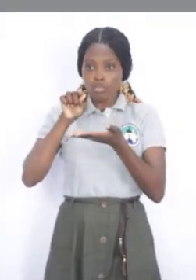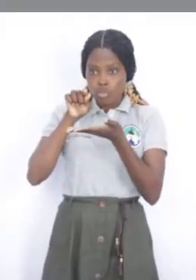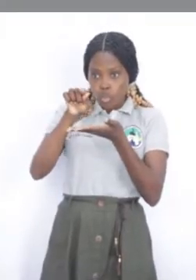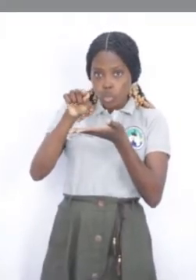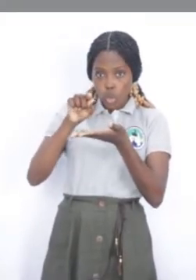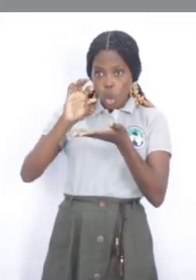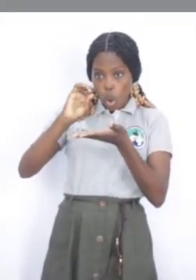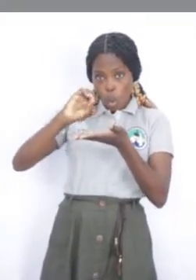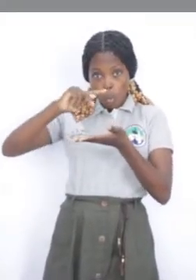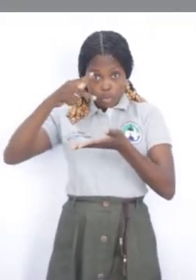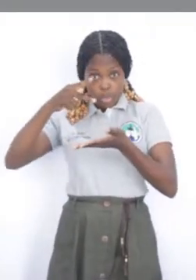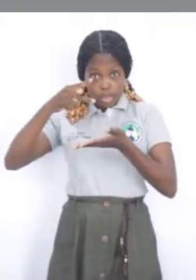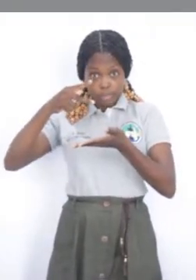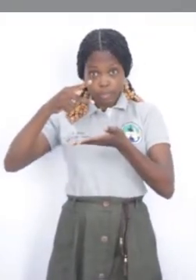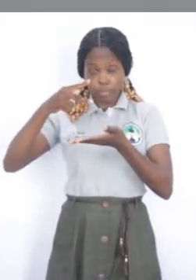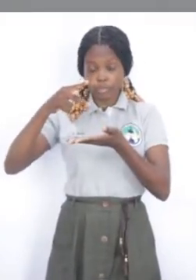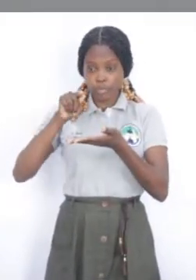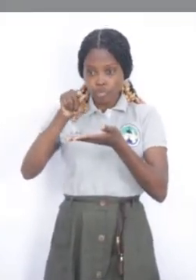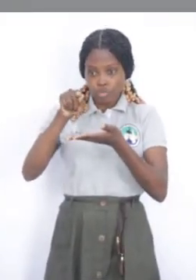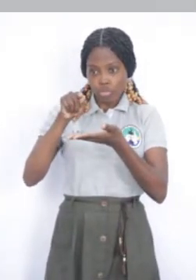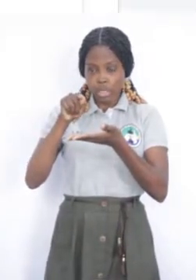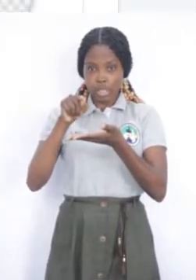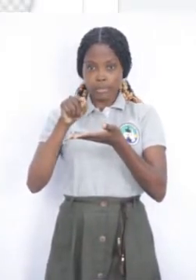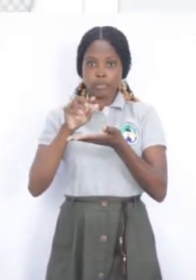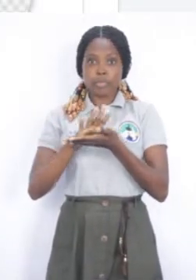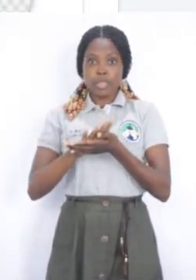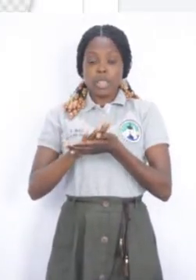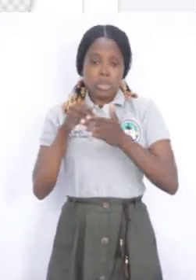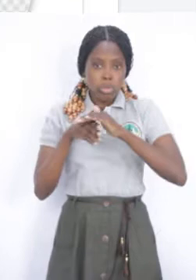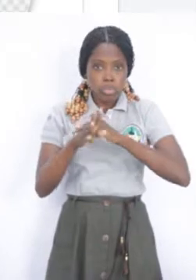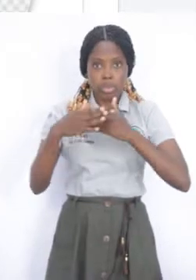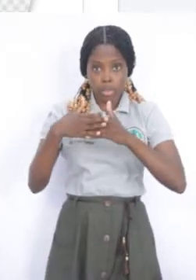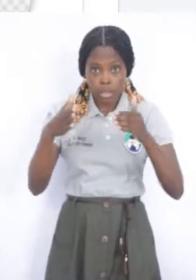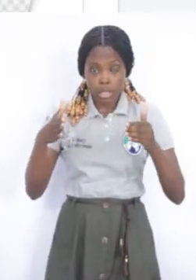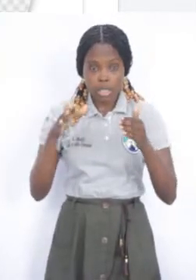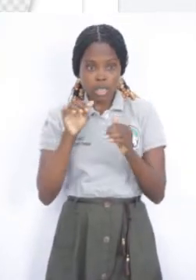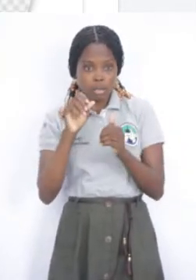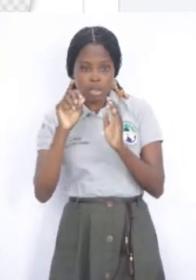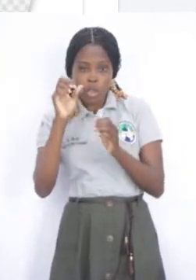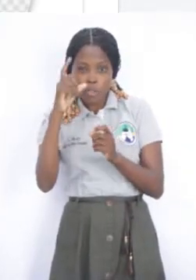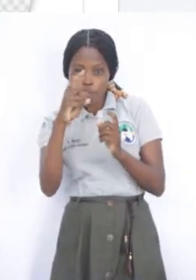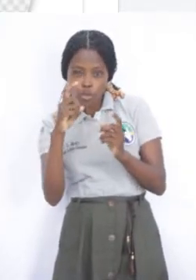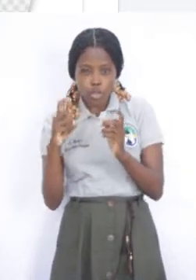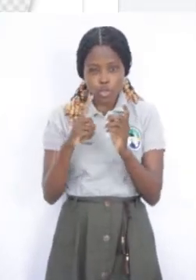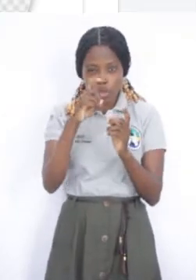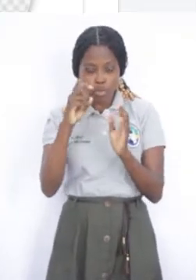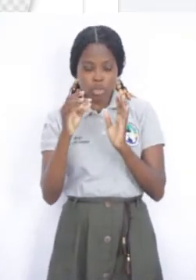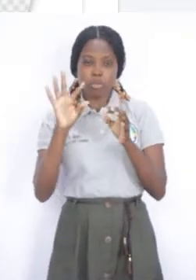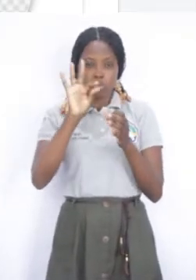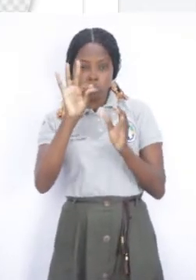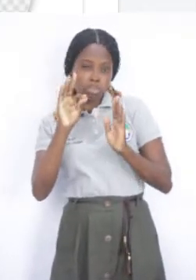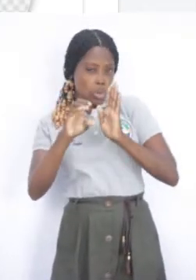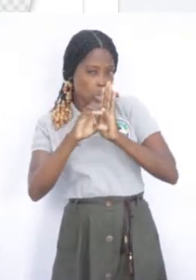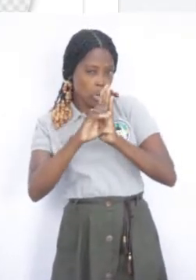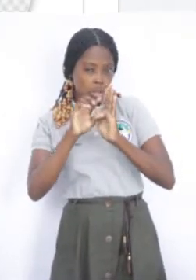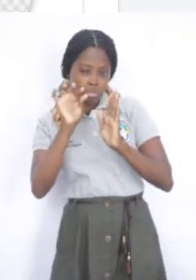para poder continuar dando clic sobre el botón OK. El sufragante podrá escoger de la lista de candidatos de su preferencia